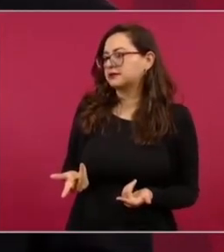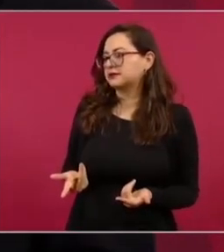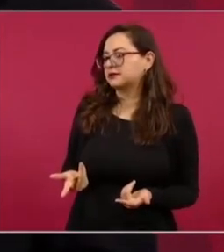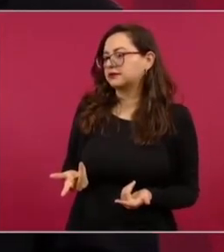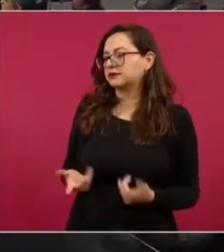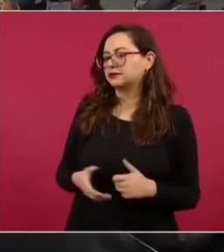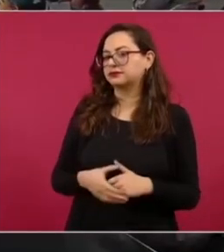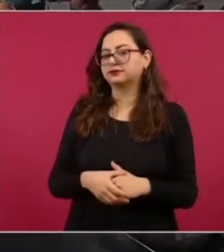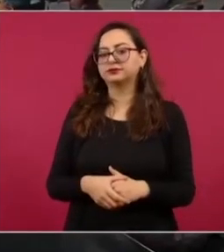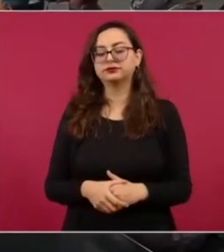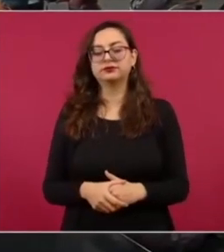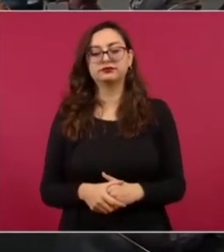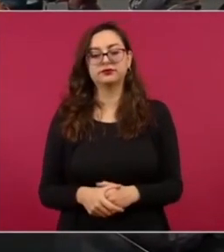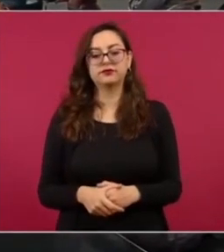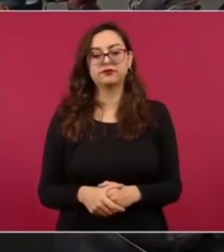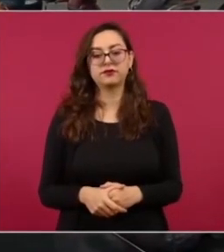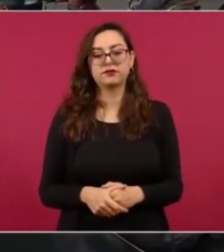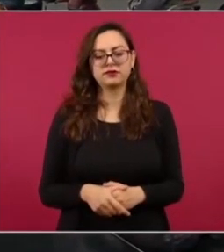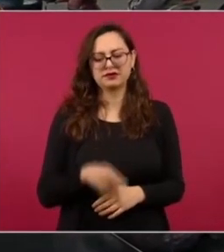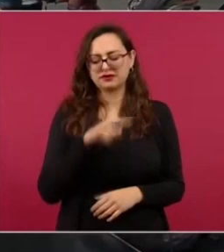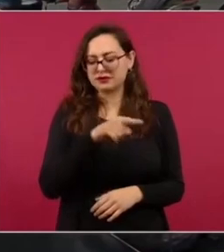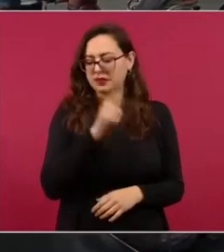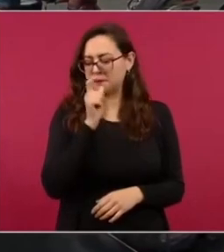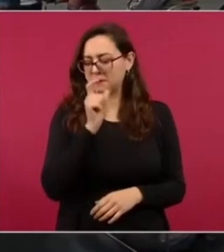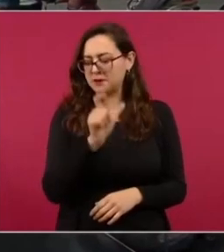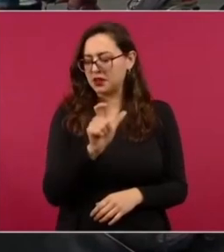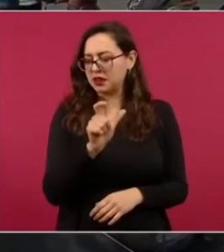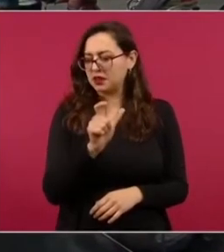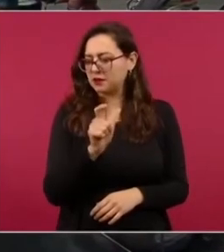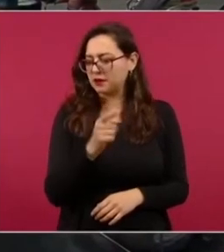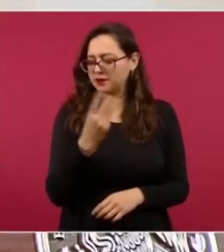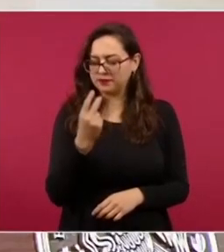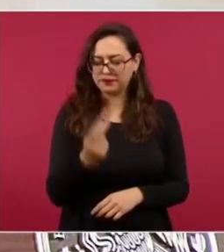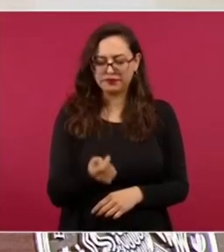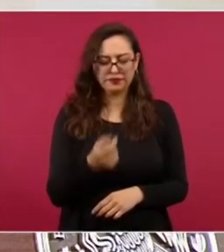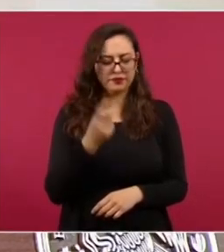no no este